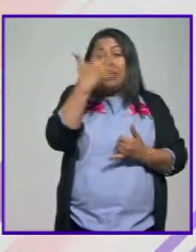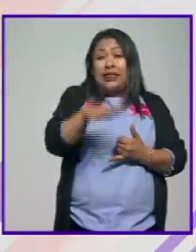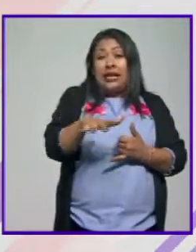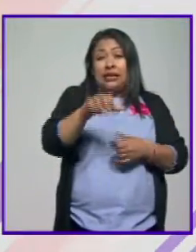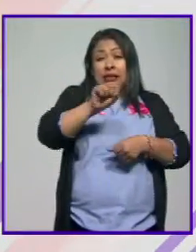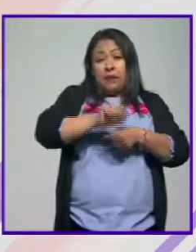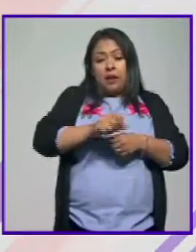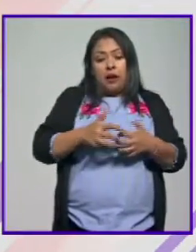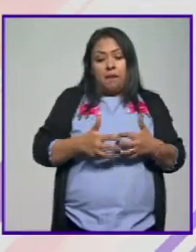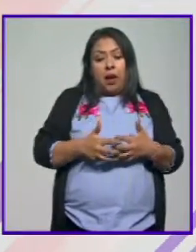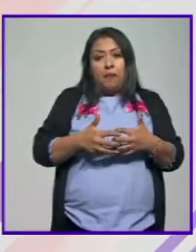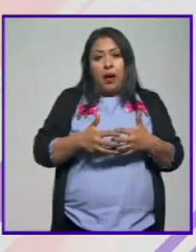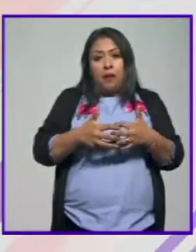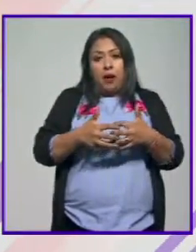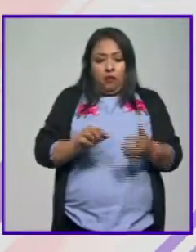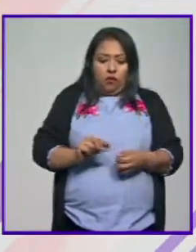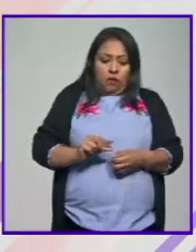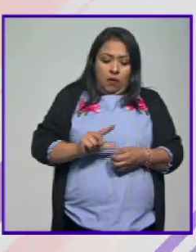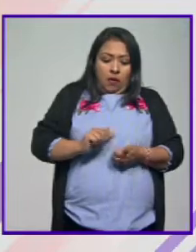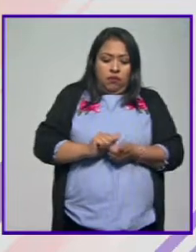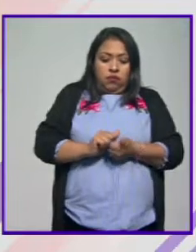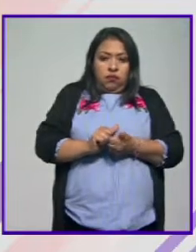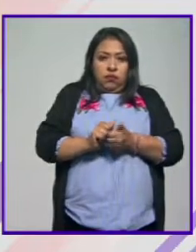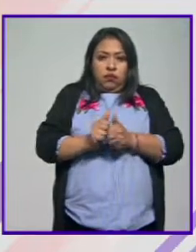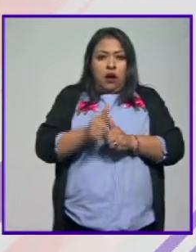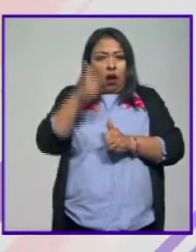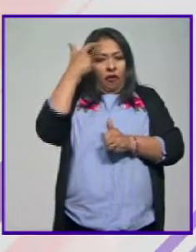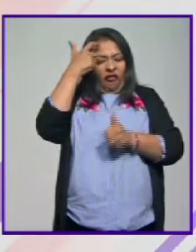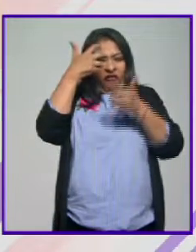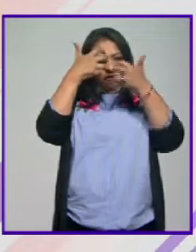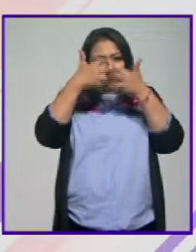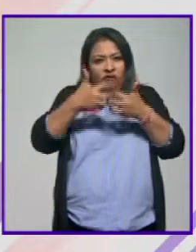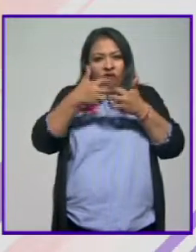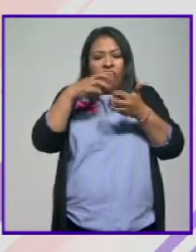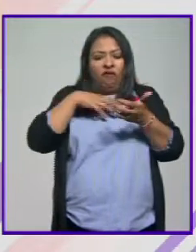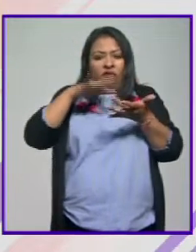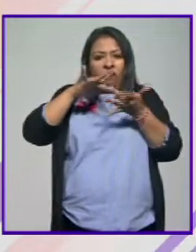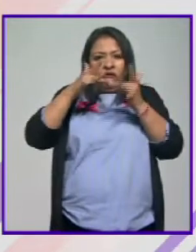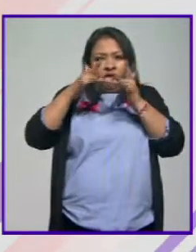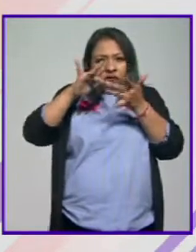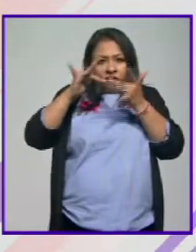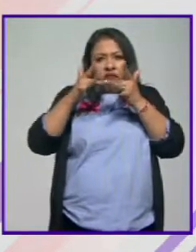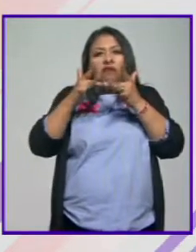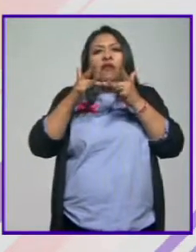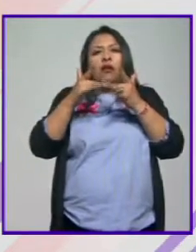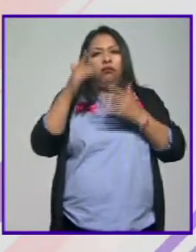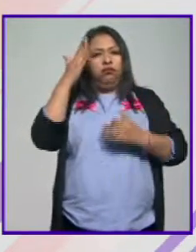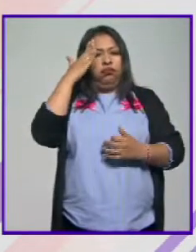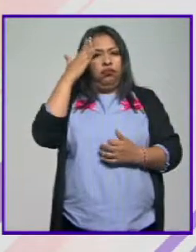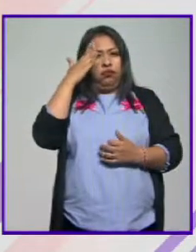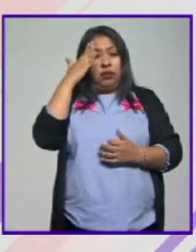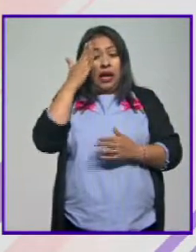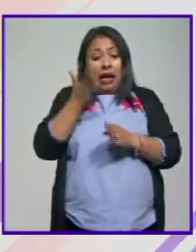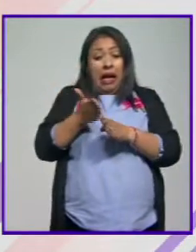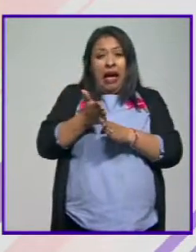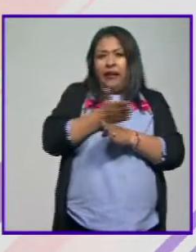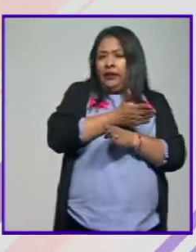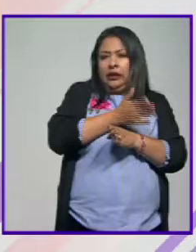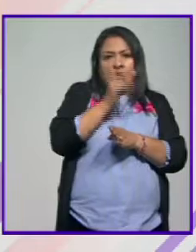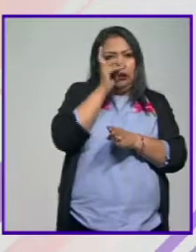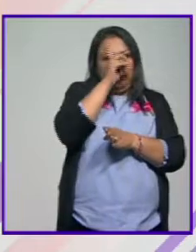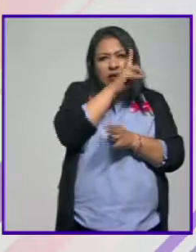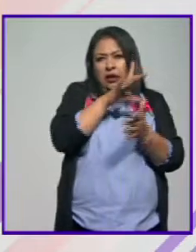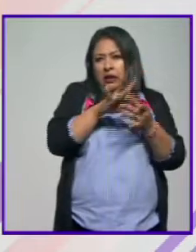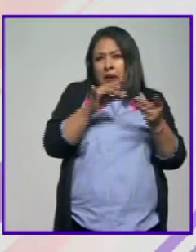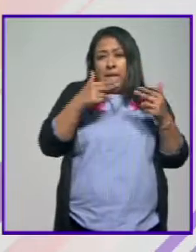desarrollo embrionario porque ya hay corteza cerebral, hay sistema nervioso central, periférico. Antes de esto es muy difícil